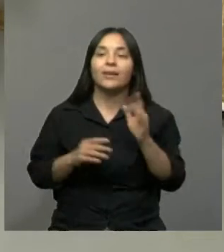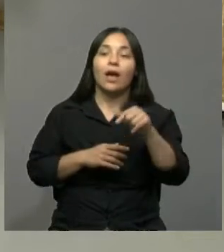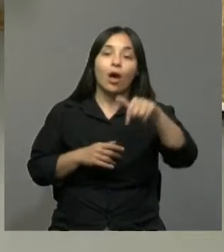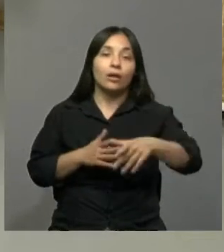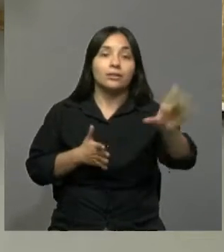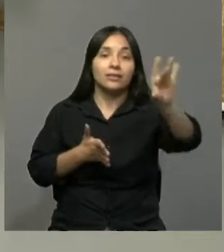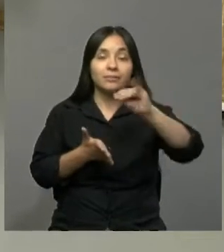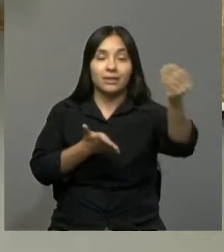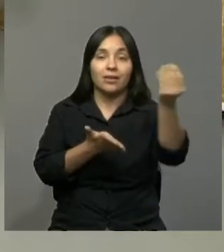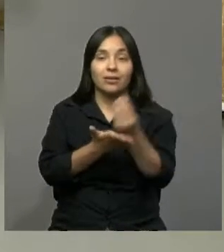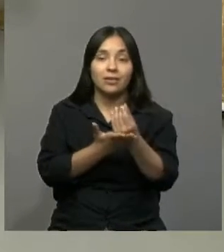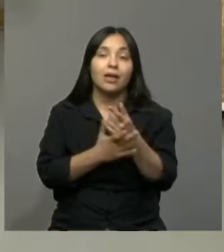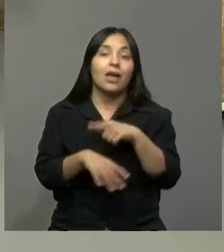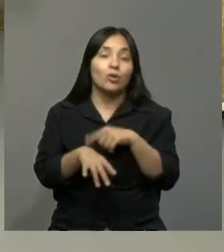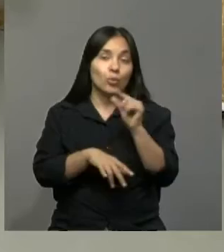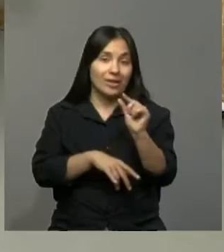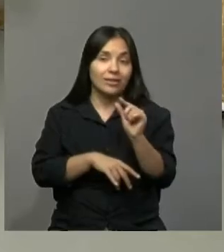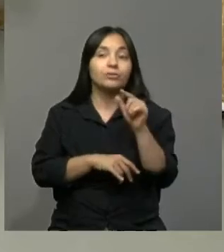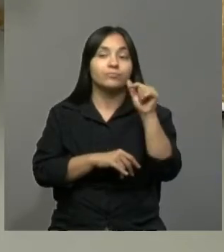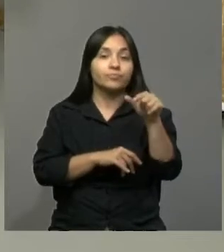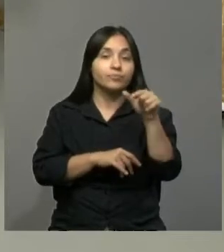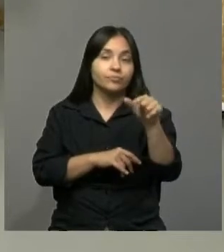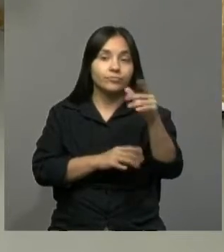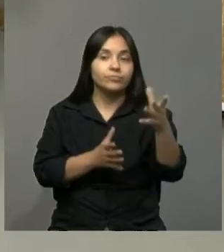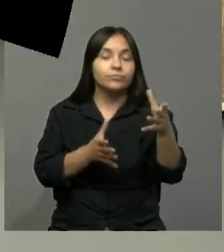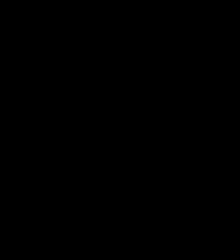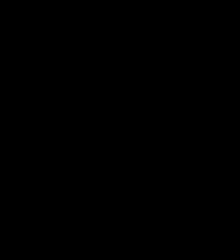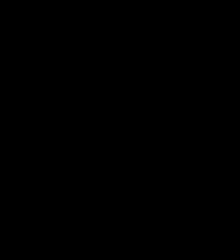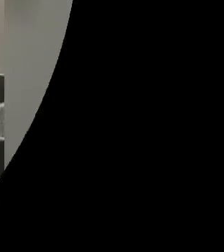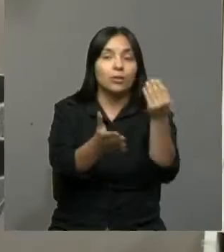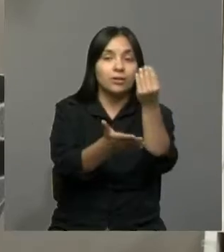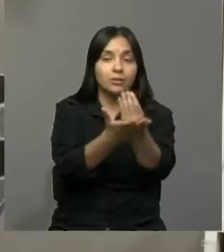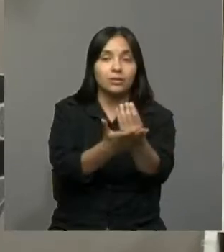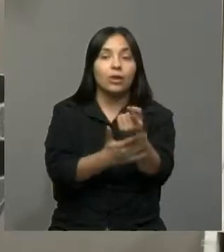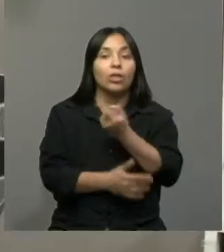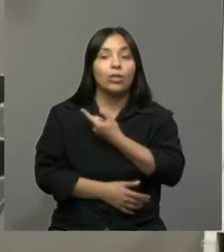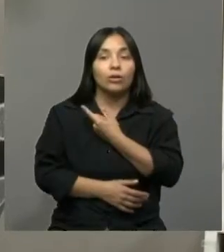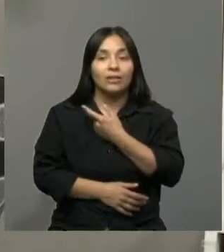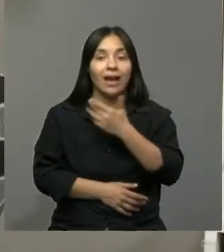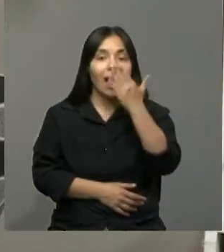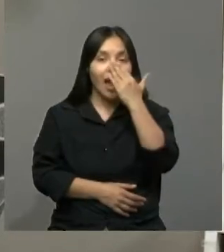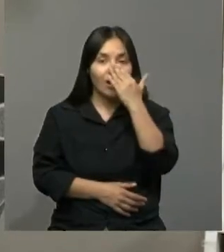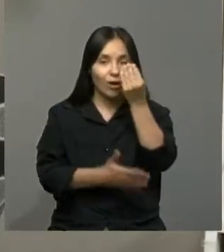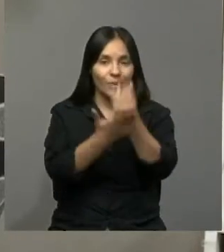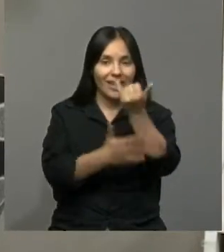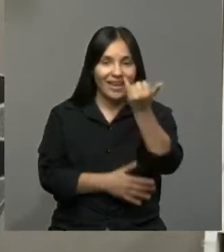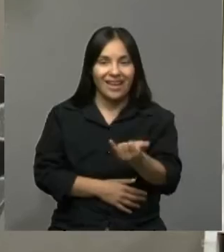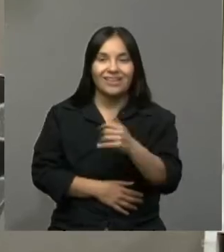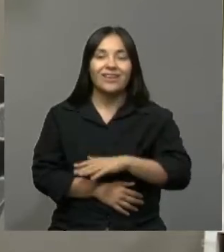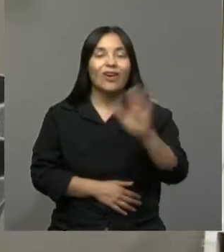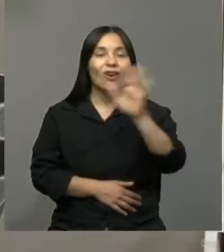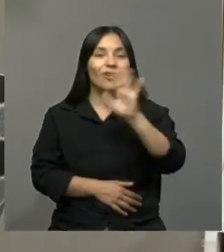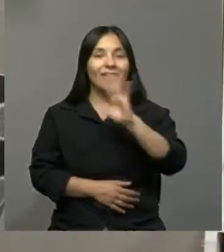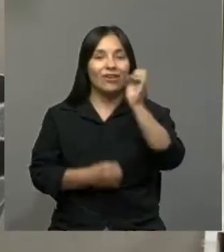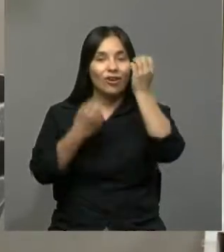con ella en un ratito porque están ahí. Están en Carlos Paz, ¿no? Están en Carlos Paz, ahí está. ¡Hola, chicos!